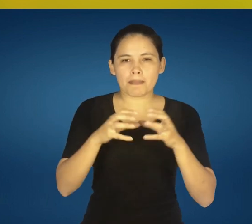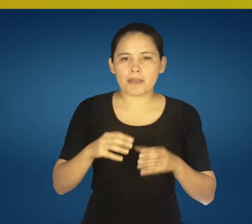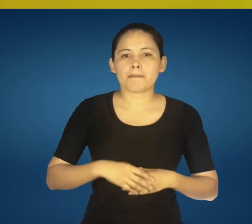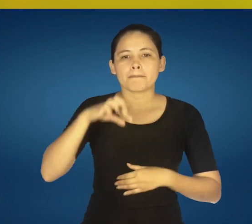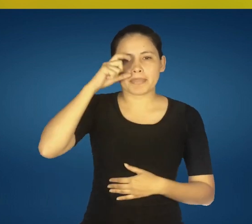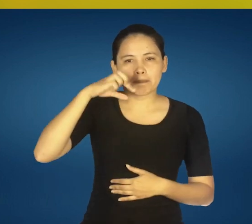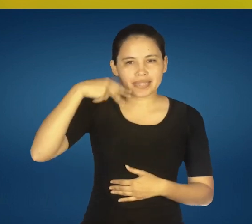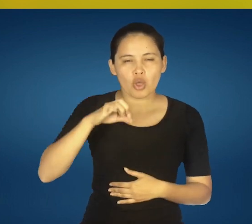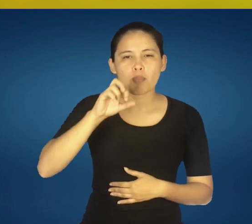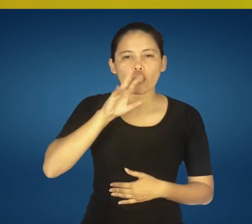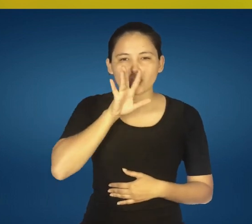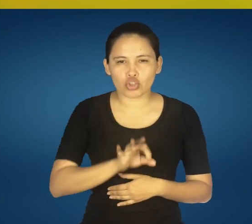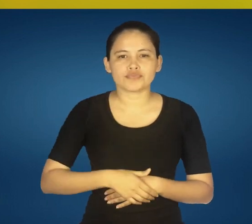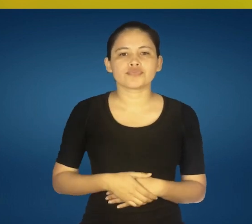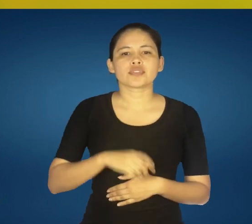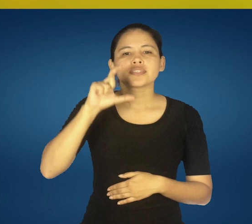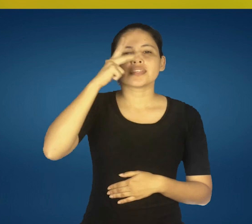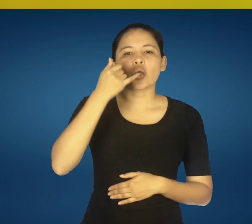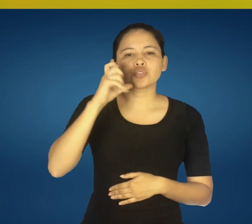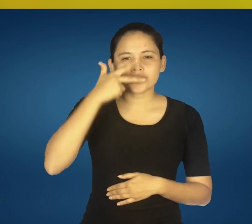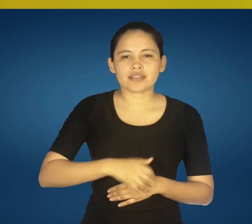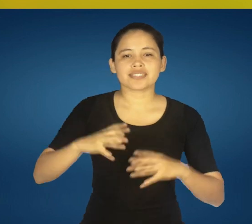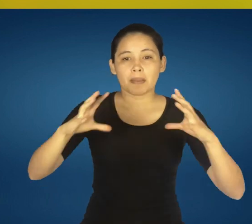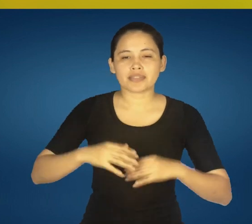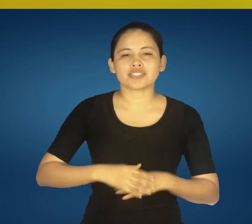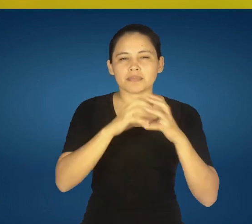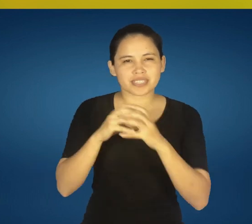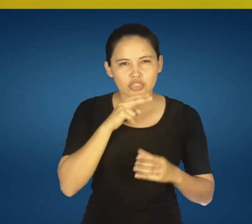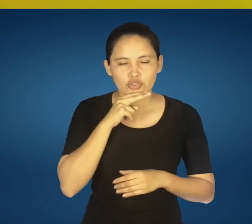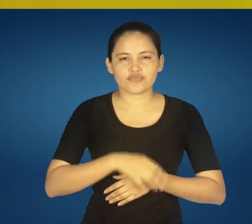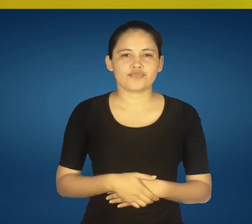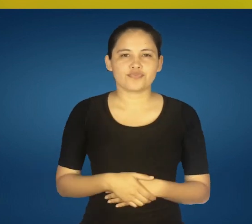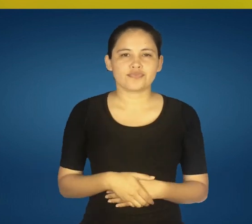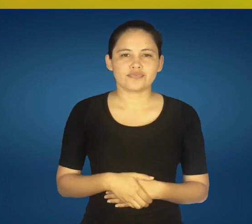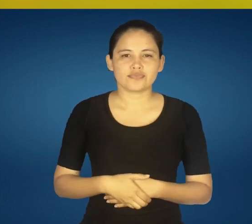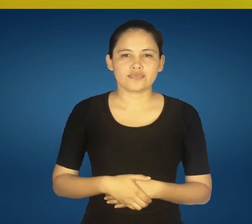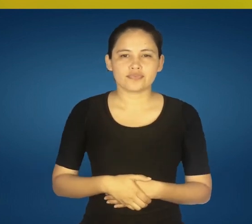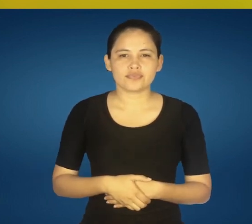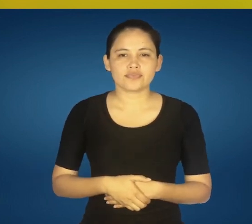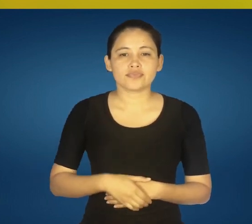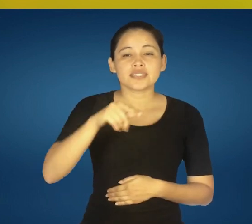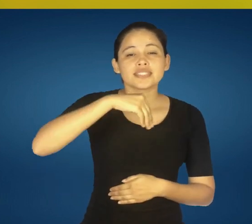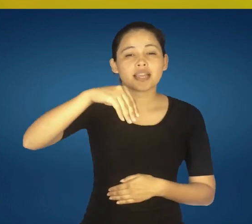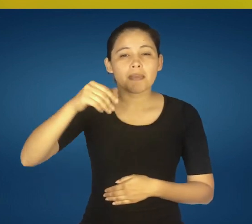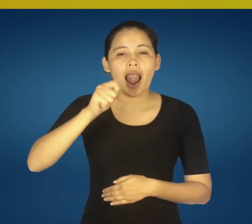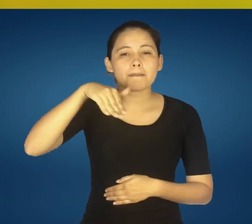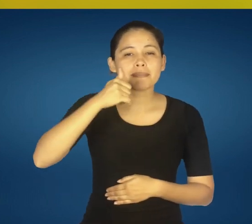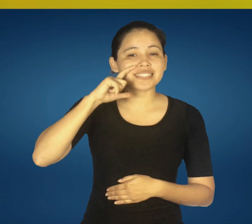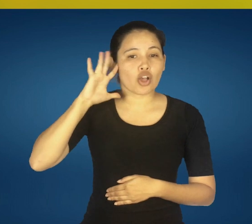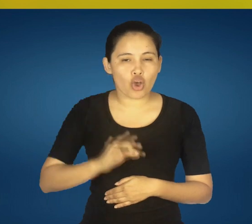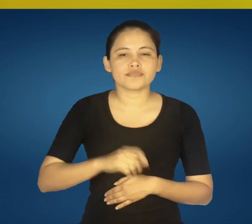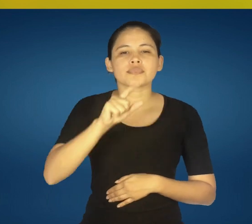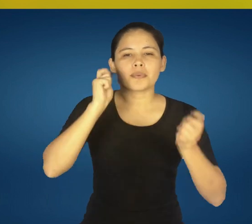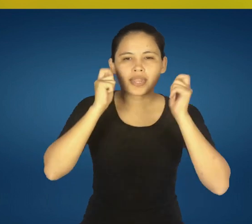papa, pepino, poroto, chaucha, zapallo y zapallito verde. De siembra en